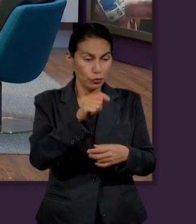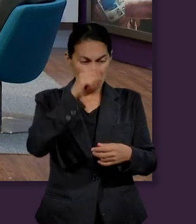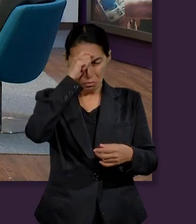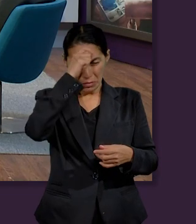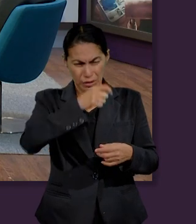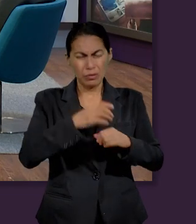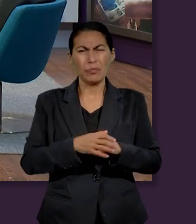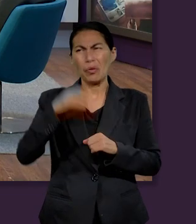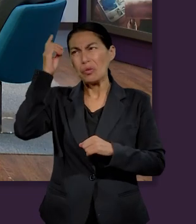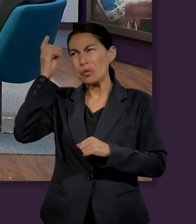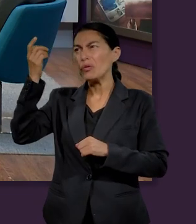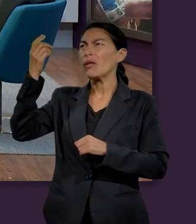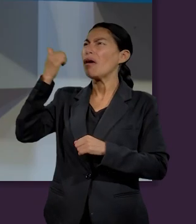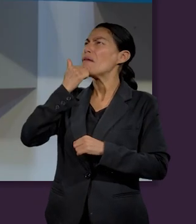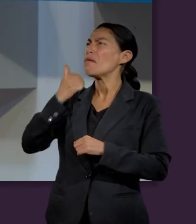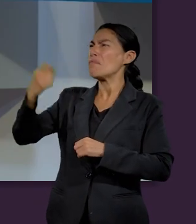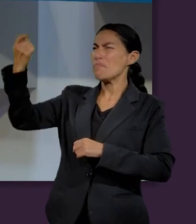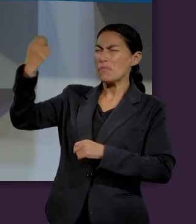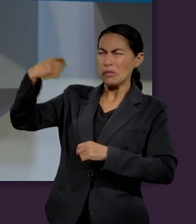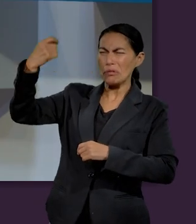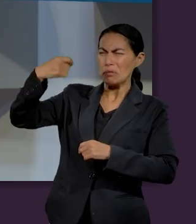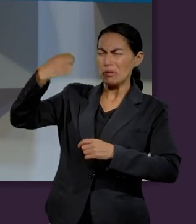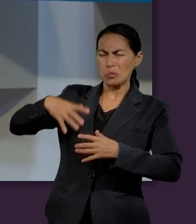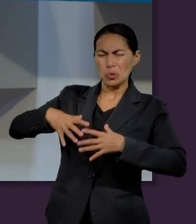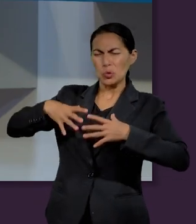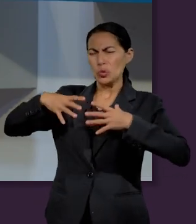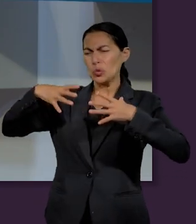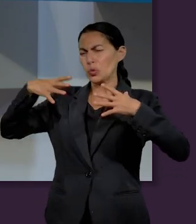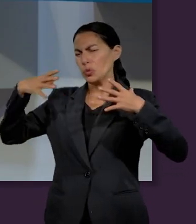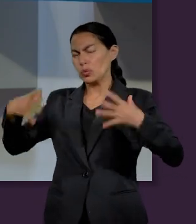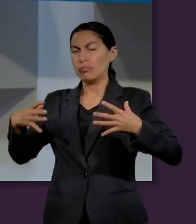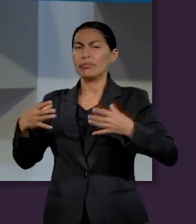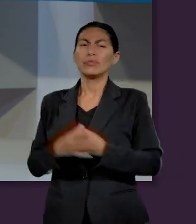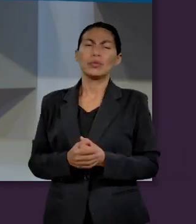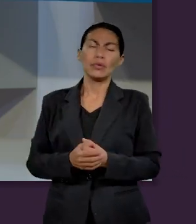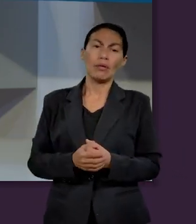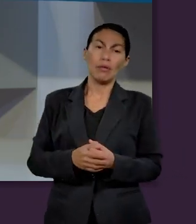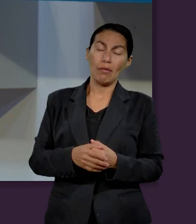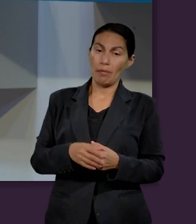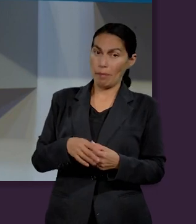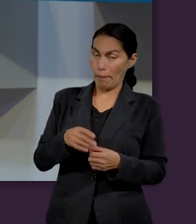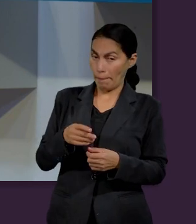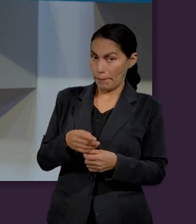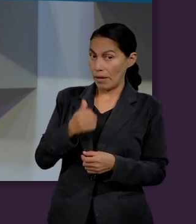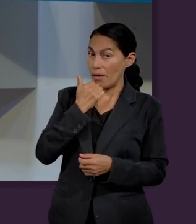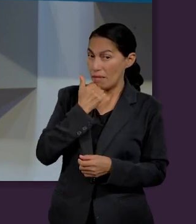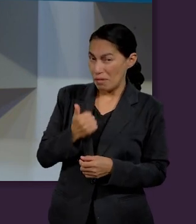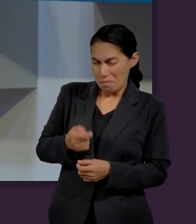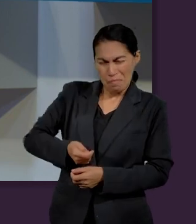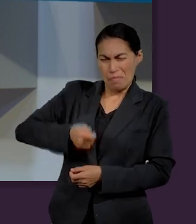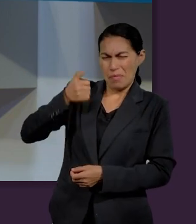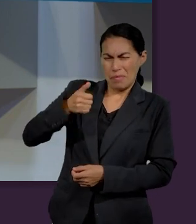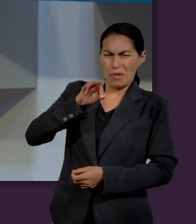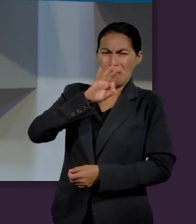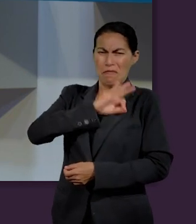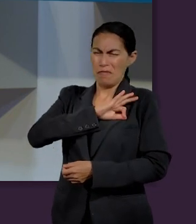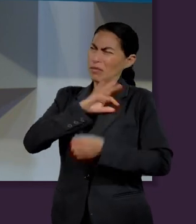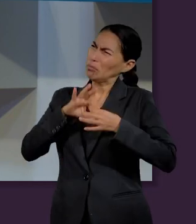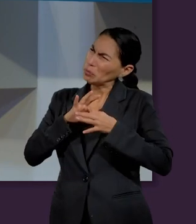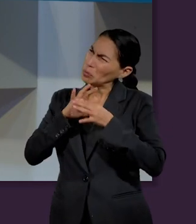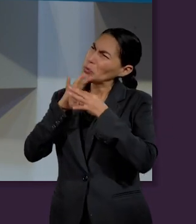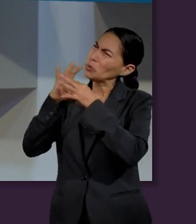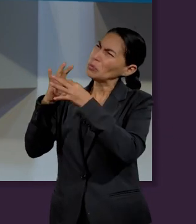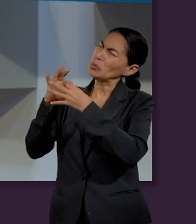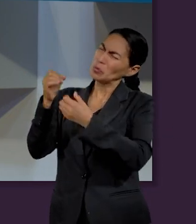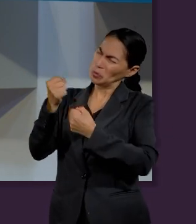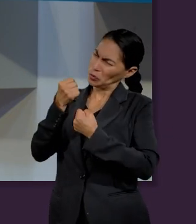abundantemente con riquezas materiales. Primero, colocó su fe en el llamado que Dios le